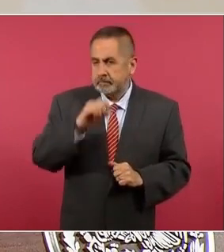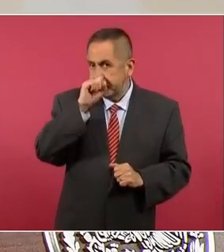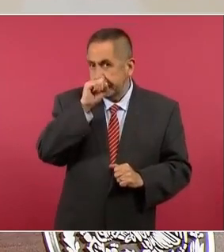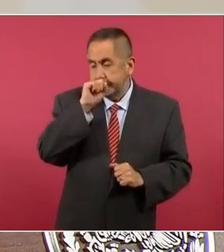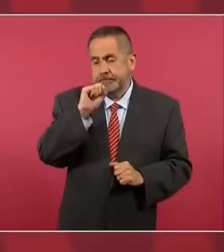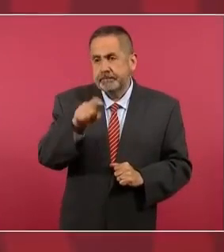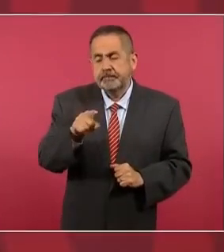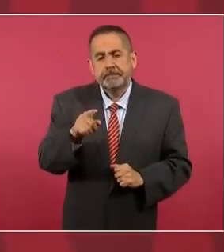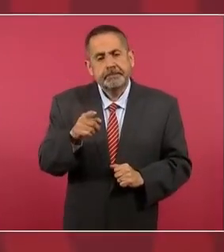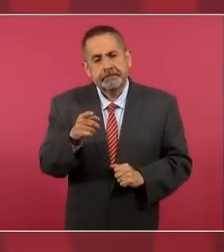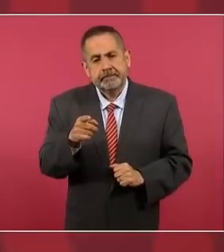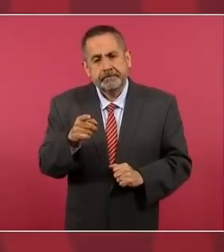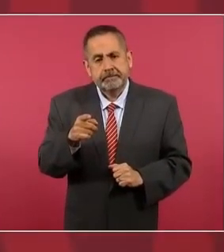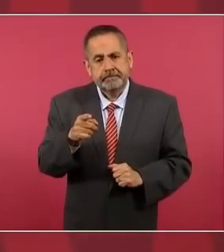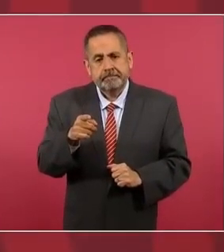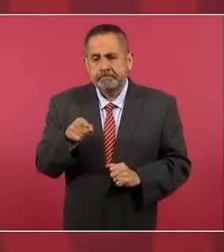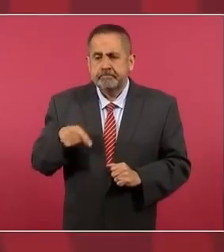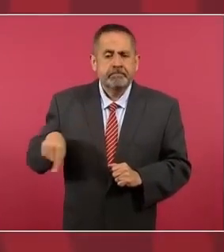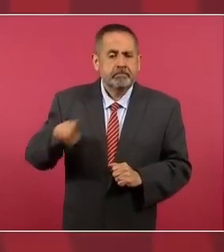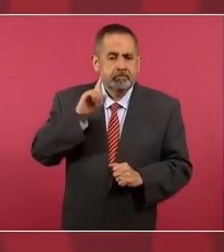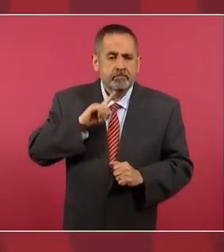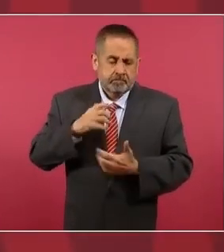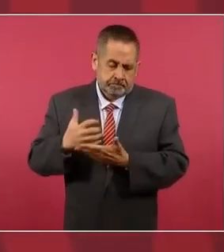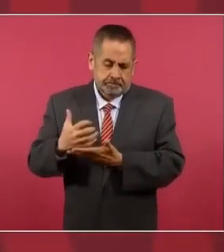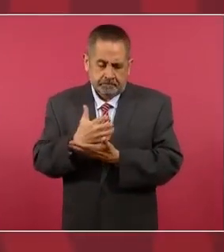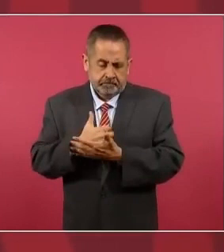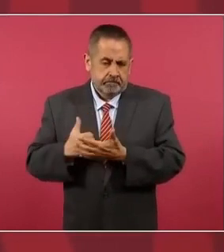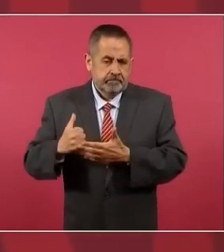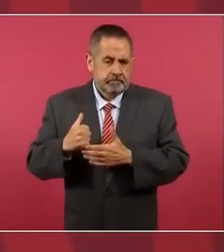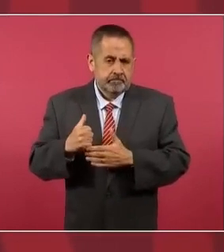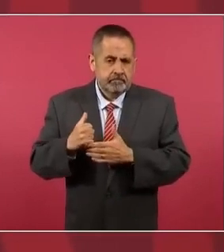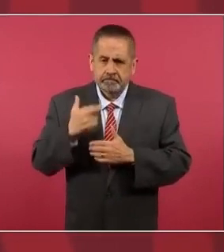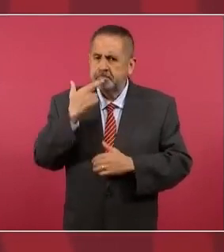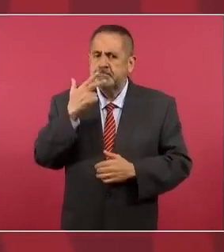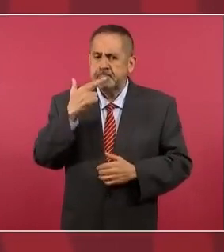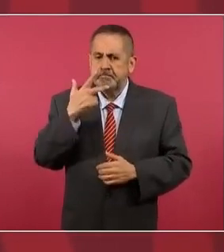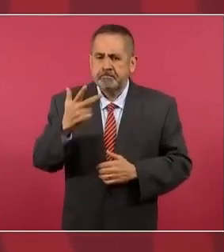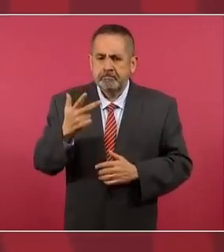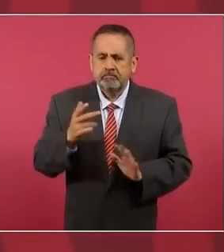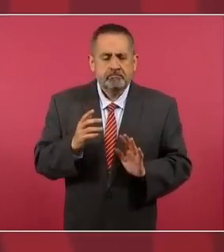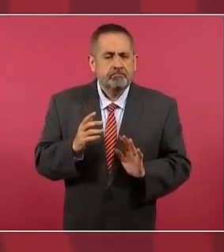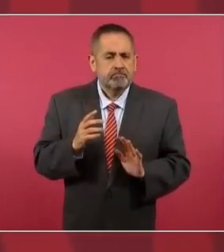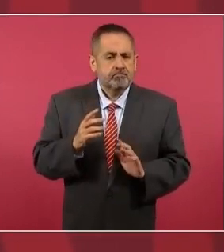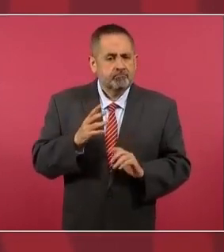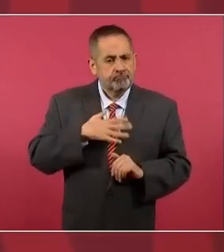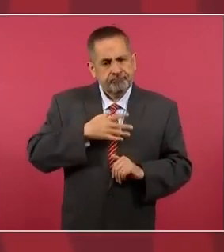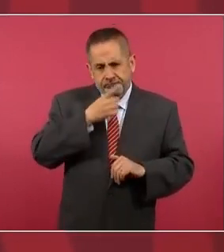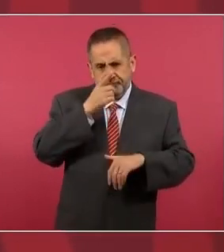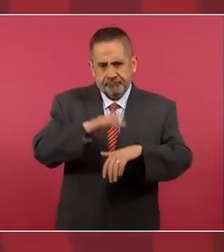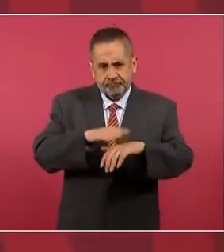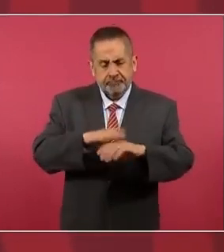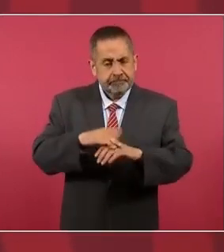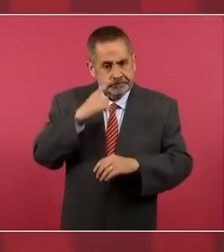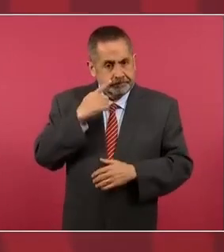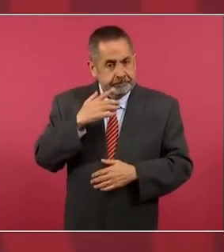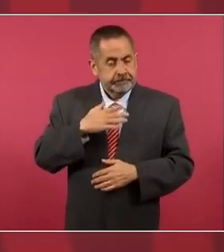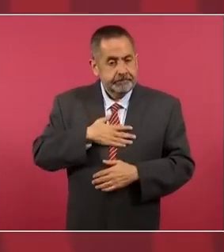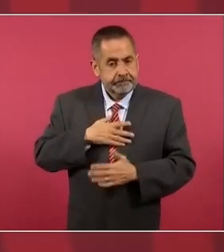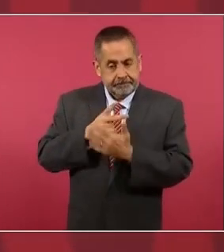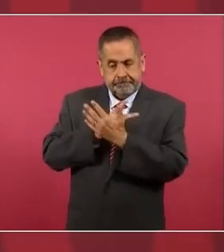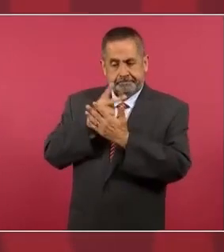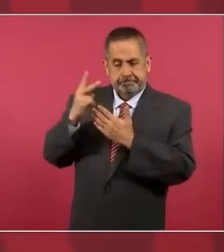el ingreso. Yo puedo decirles que en los programas de